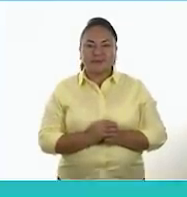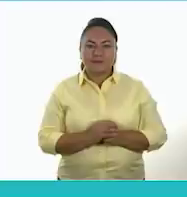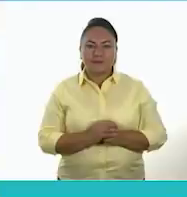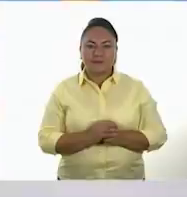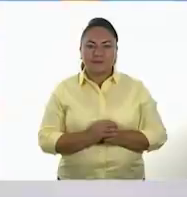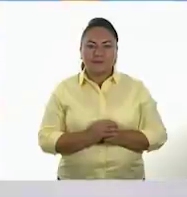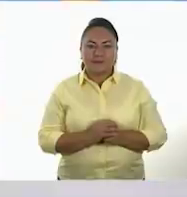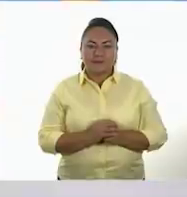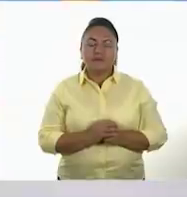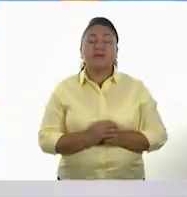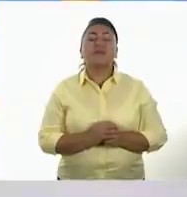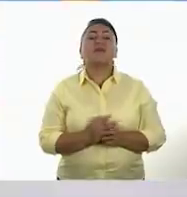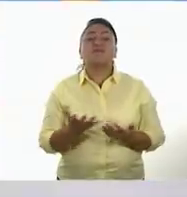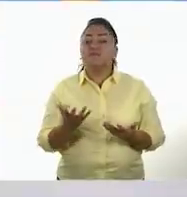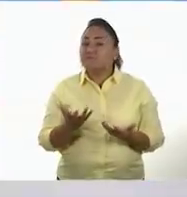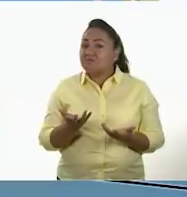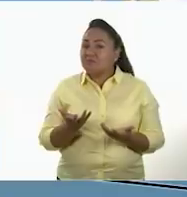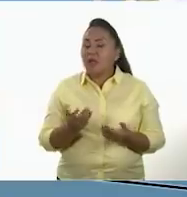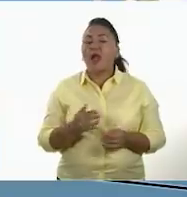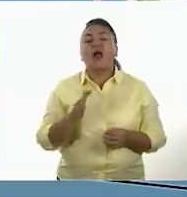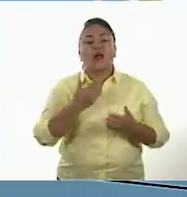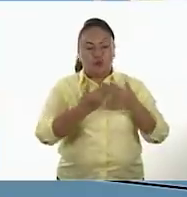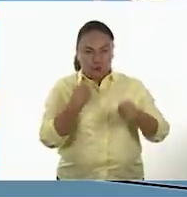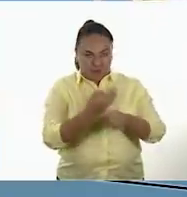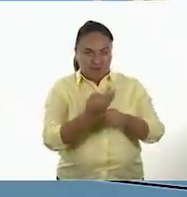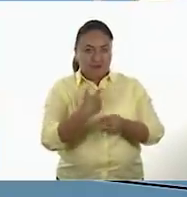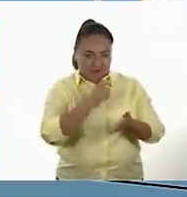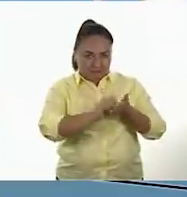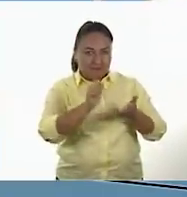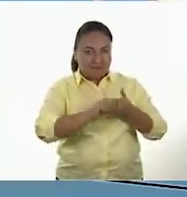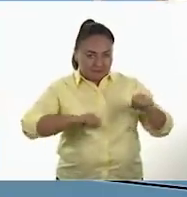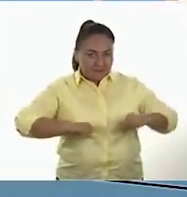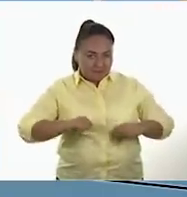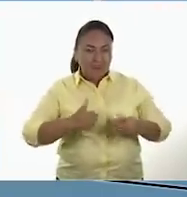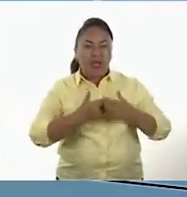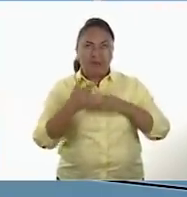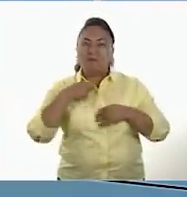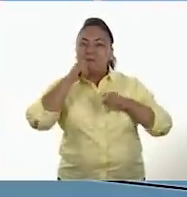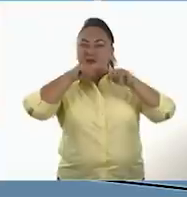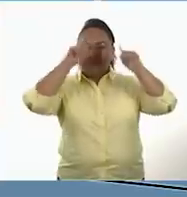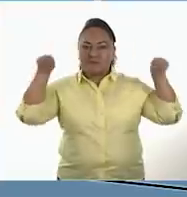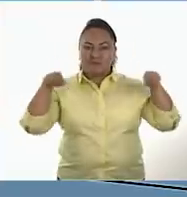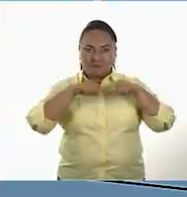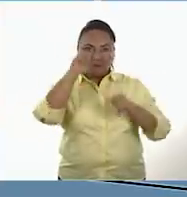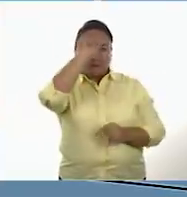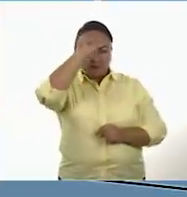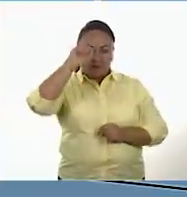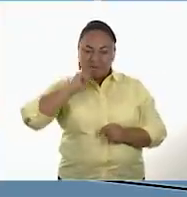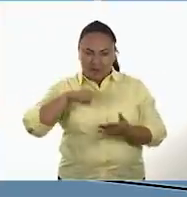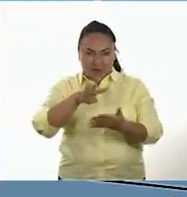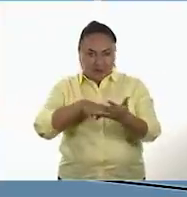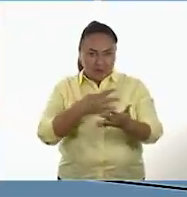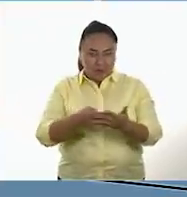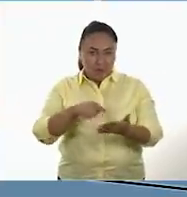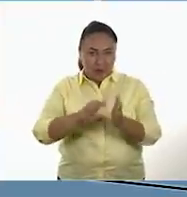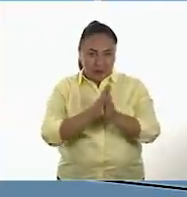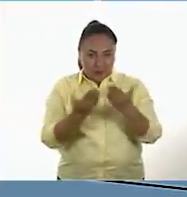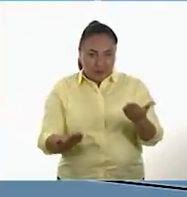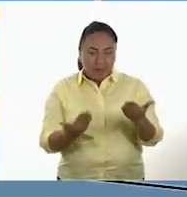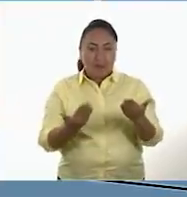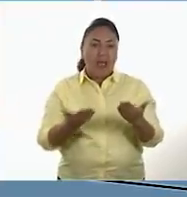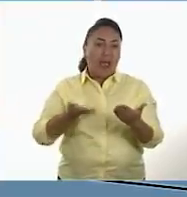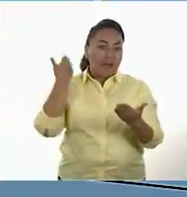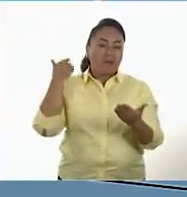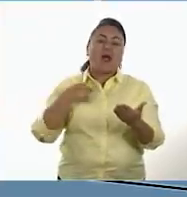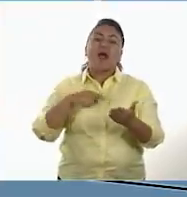Y entonces... Entonces, María, ¿qué te parece si realizamos la actividad? Vamos a pasar al pizarrón para poder completar este cuadro que se realizó en la actividad